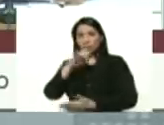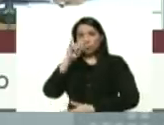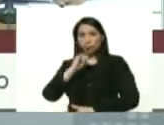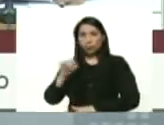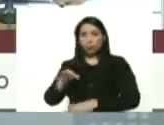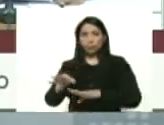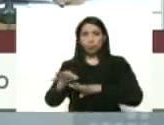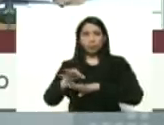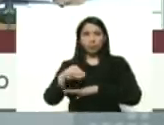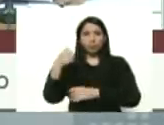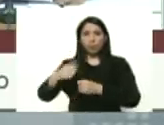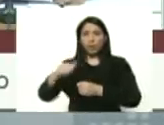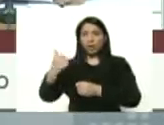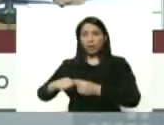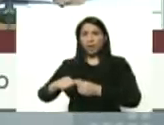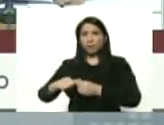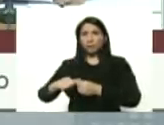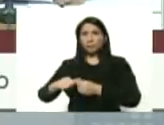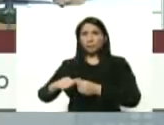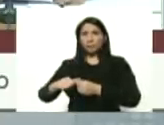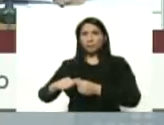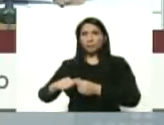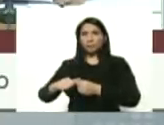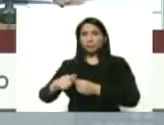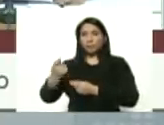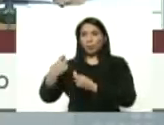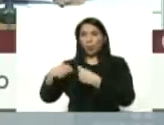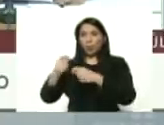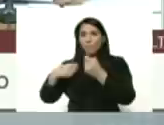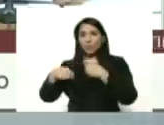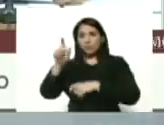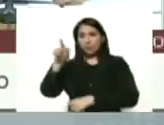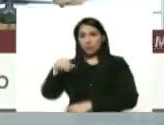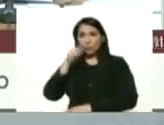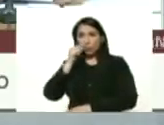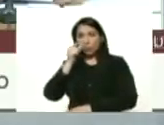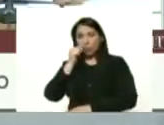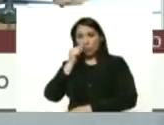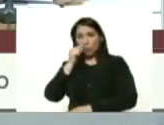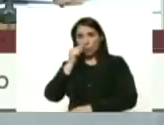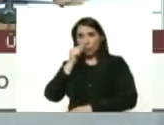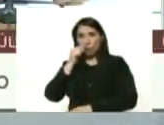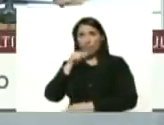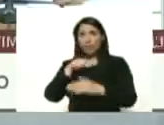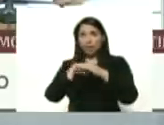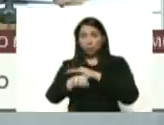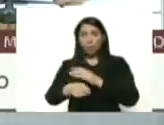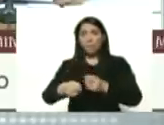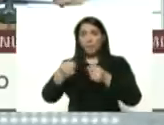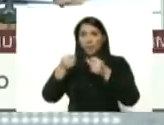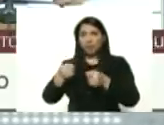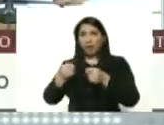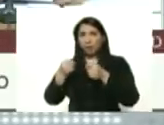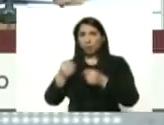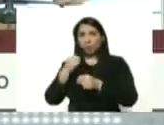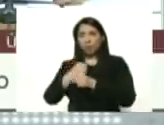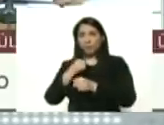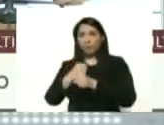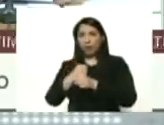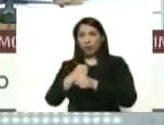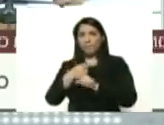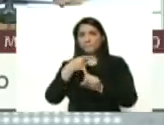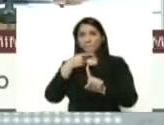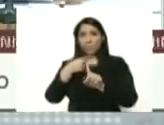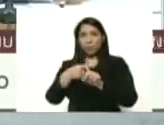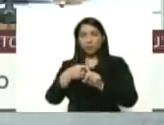municipio de Maracaibo Chiquinquirá comerciante del mercado las pulgas también dio positivo